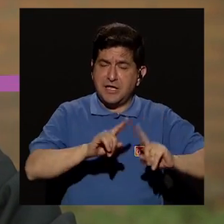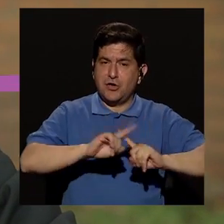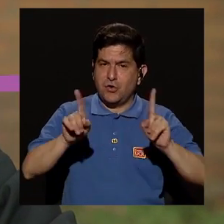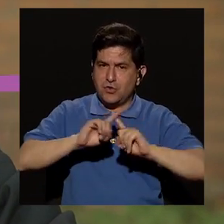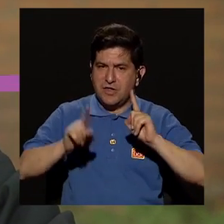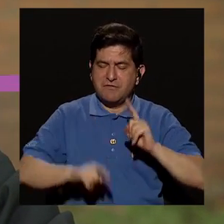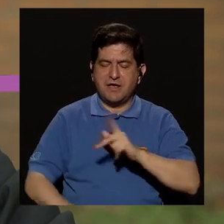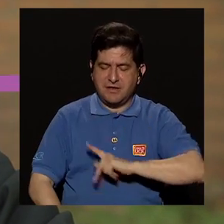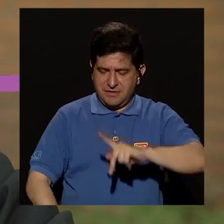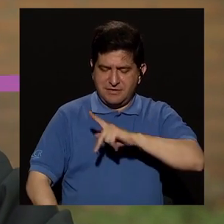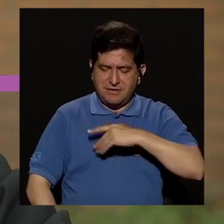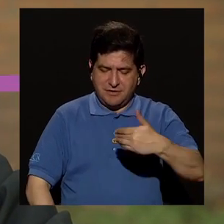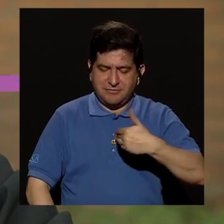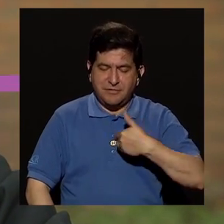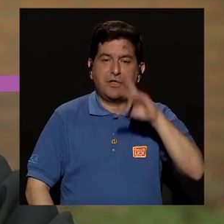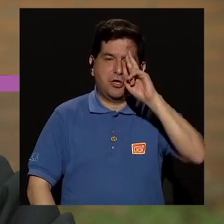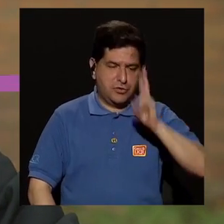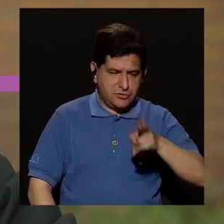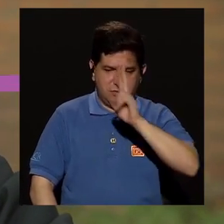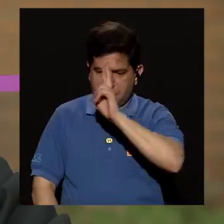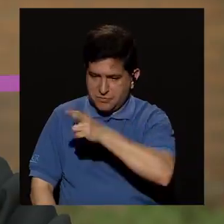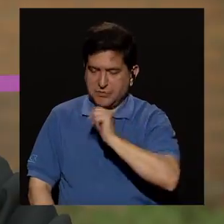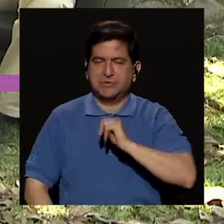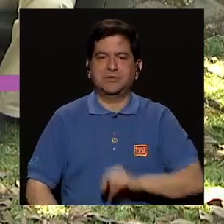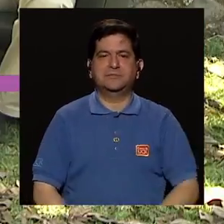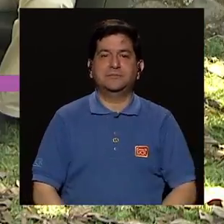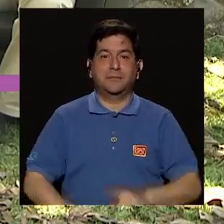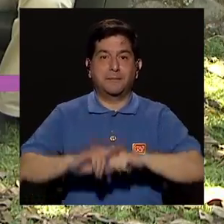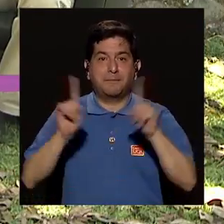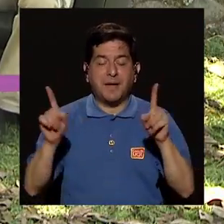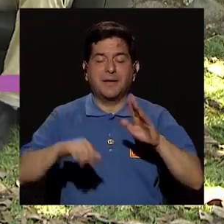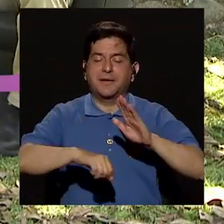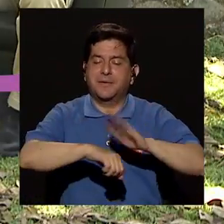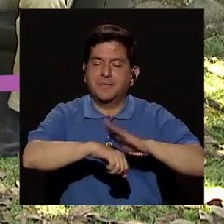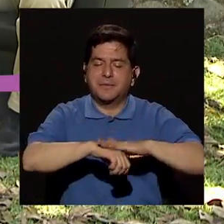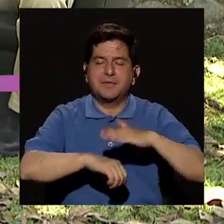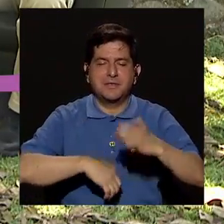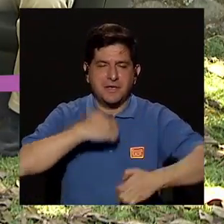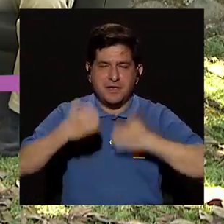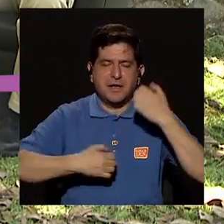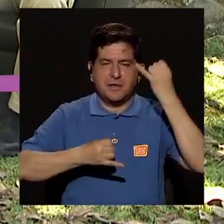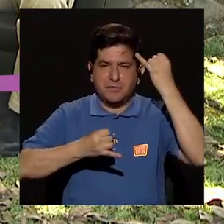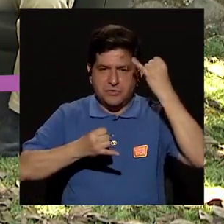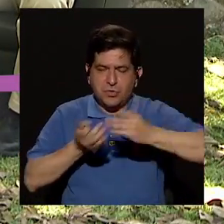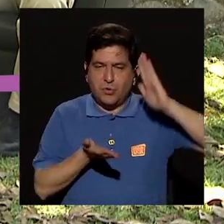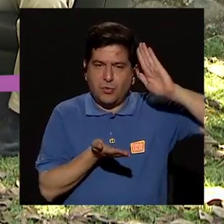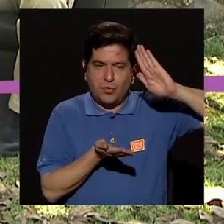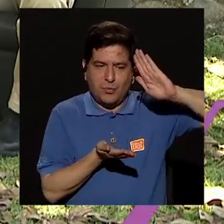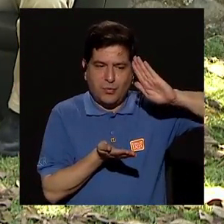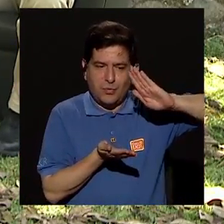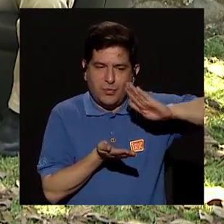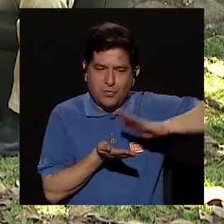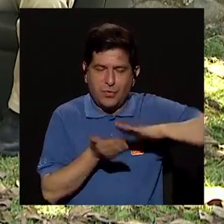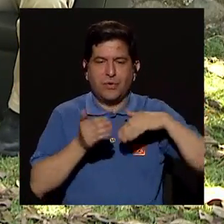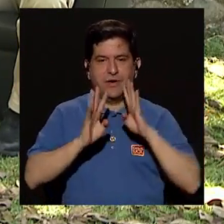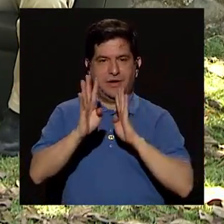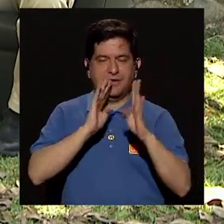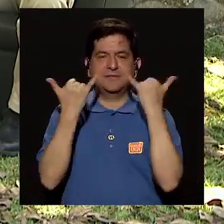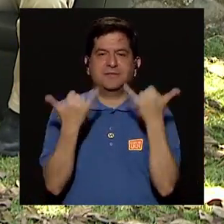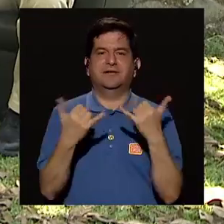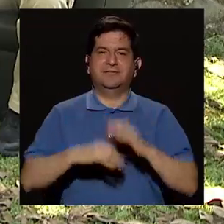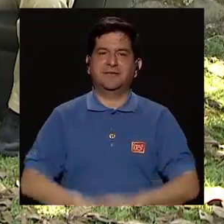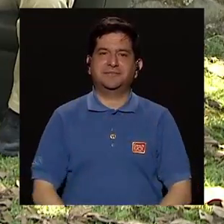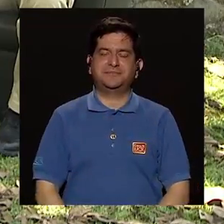tiene su propia personalidad hay que respetarse pero hay que dejar que las emociones pasen bajen y hablar